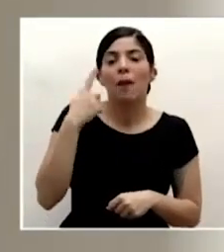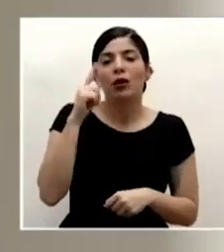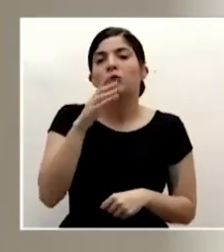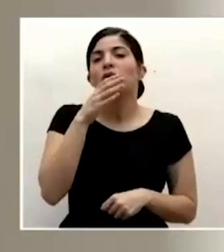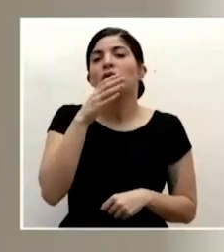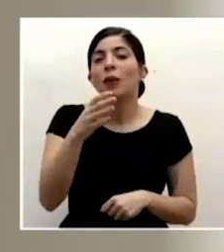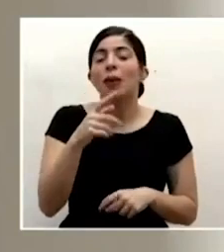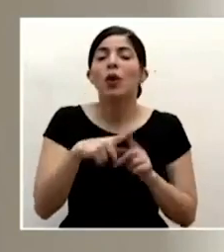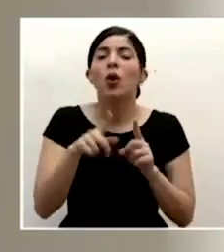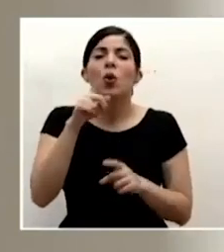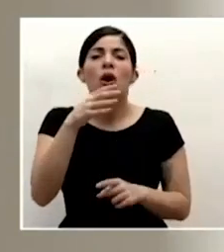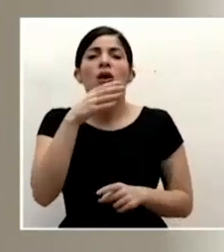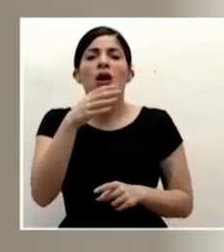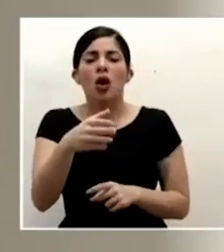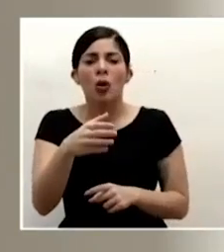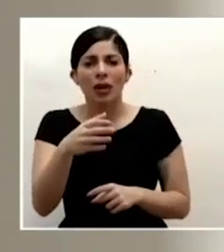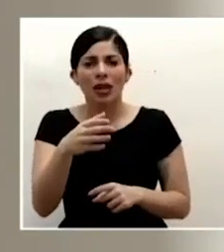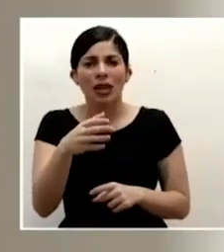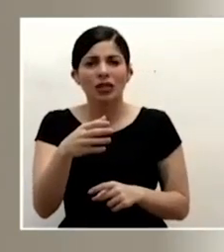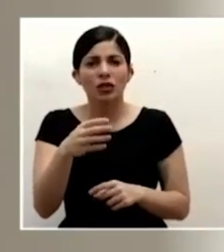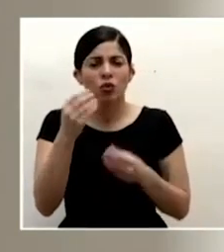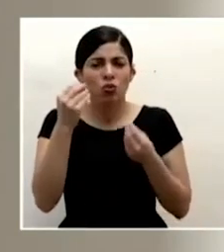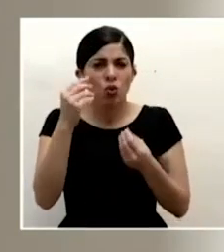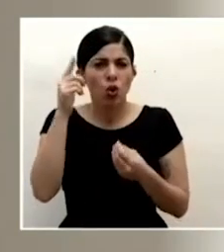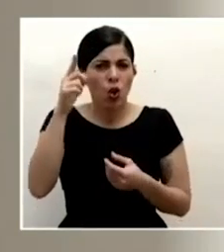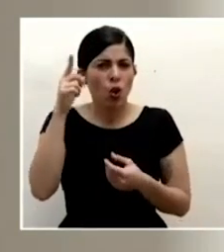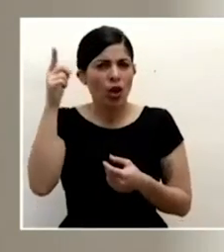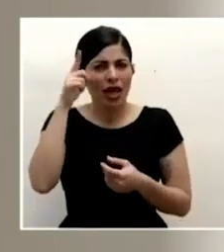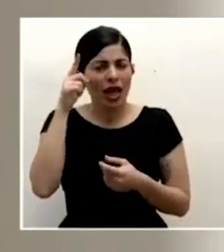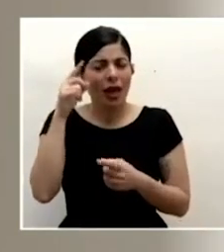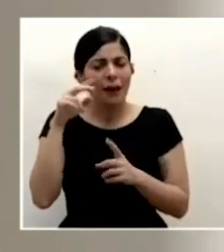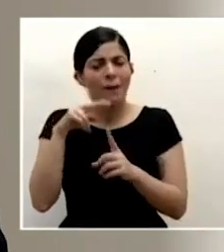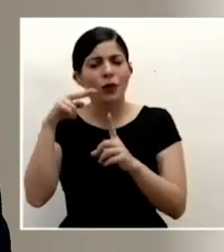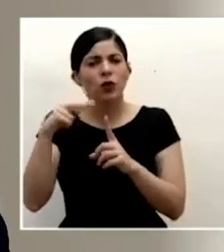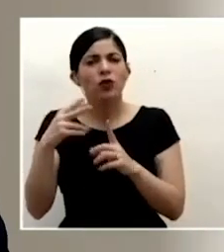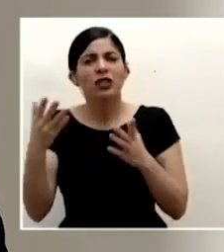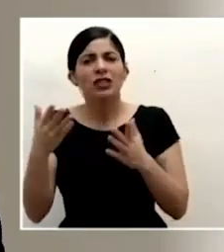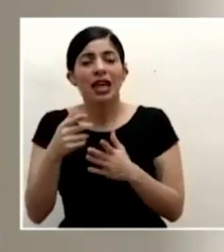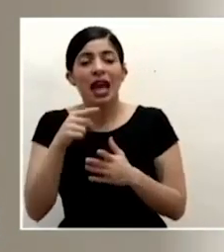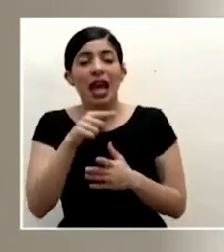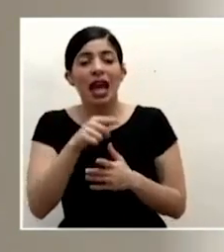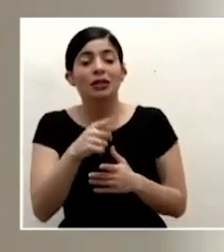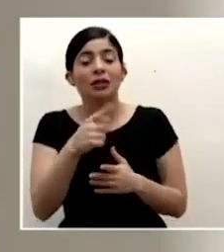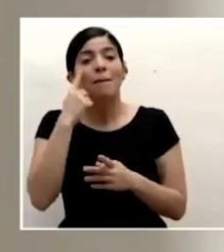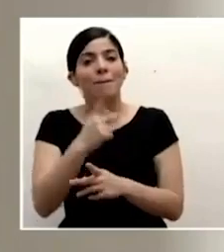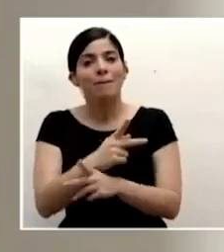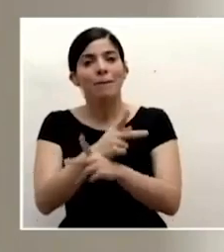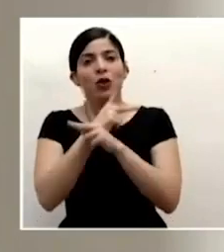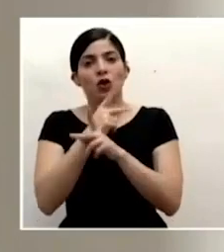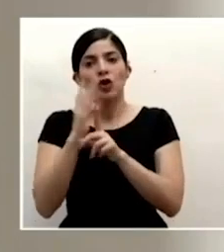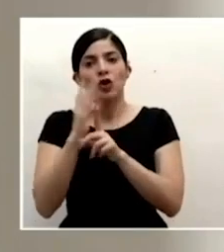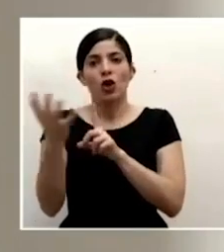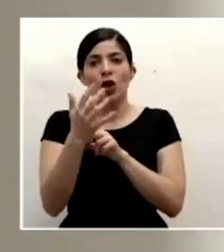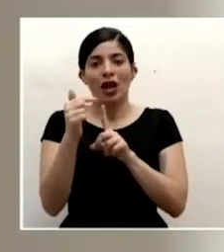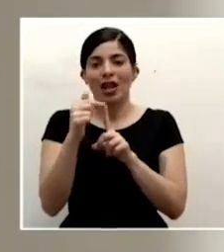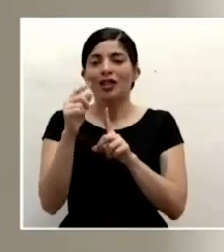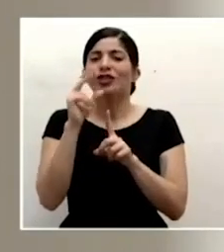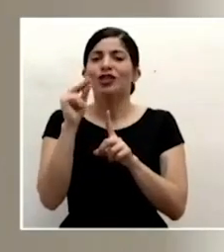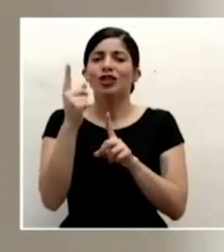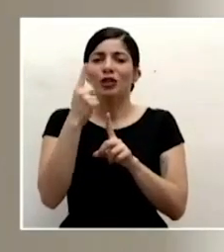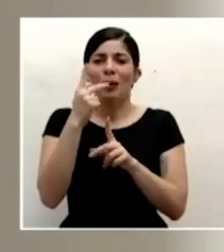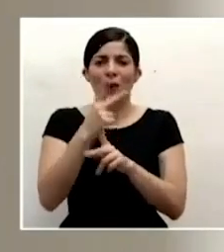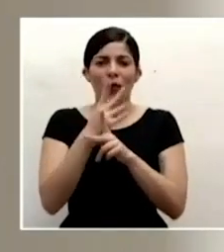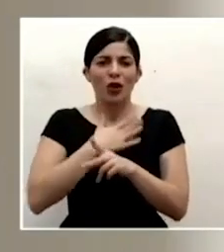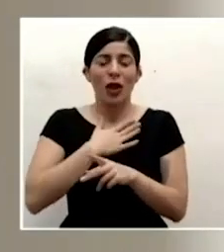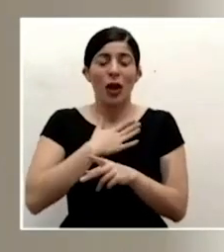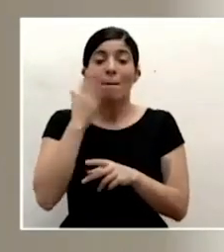bastante sentido en el punto de vista que es sobre todo para proteger a los que están alrededor no tanto para proteger el ingreso porque ya dijimos que para proteger el